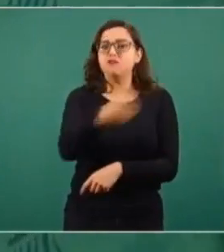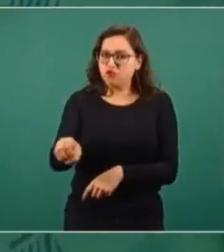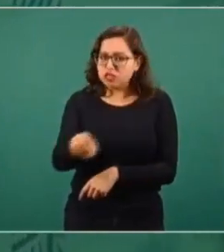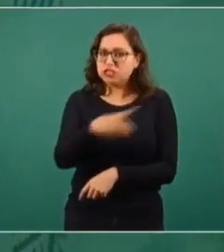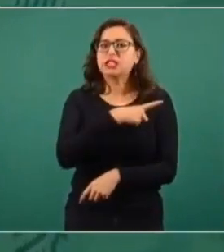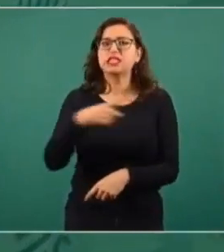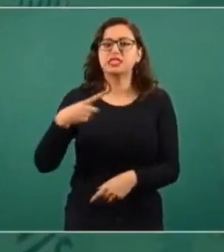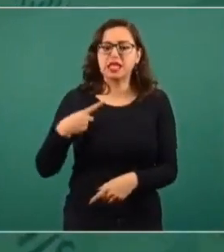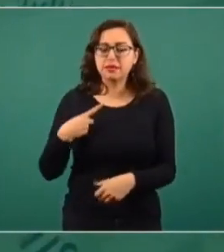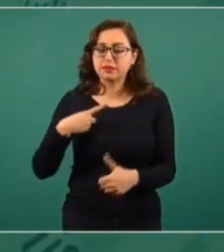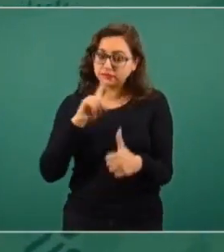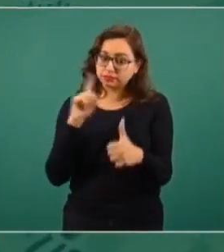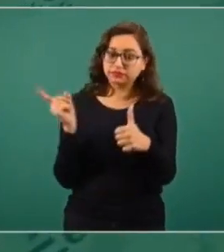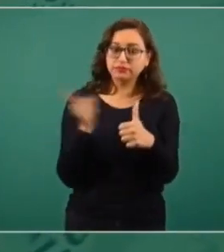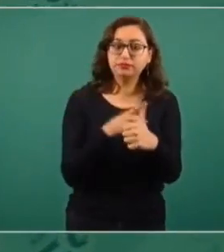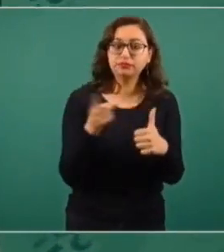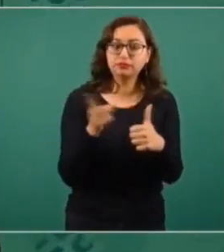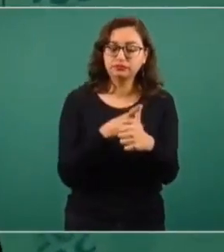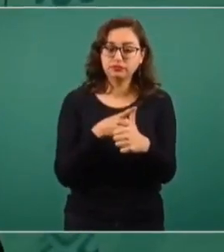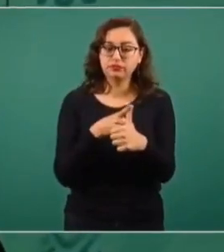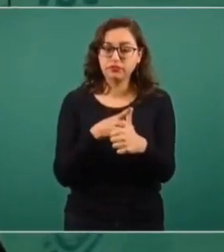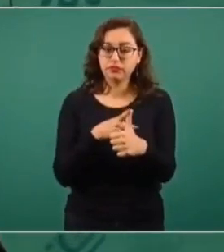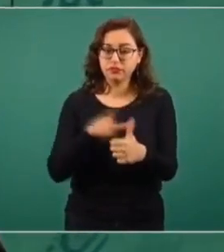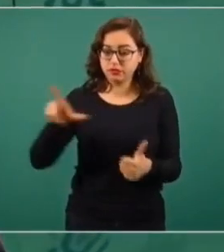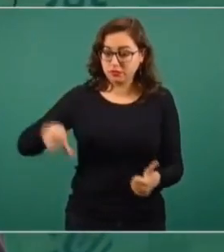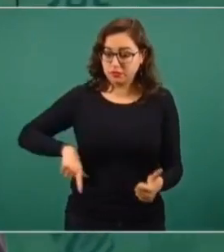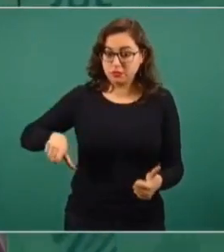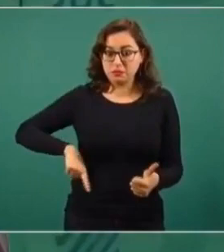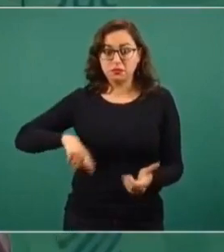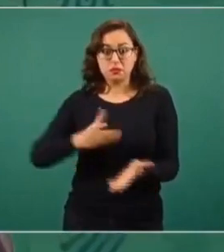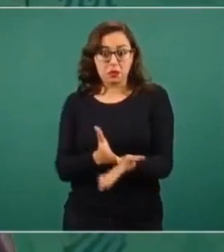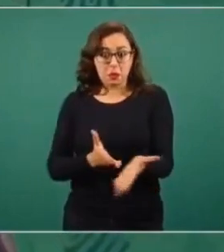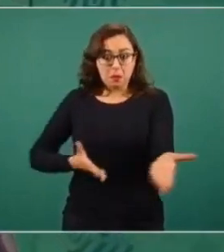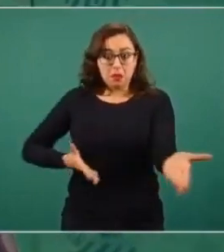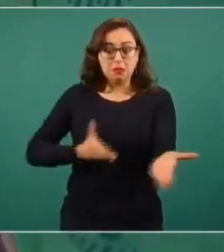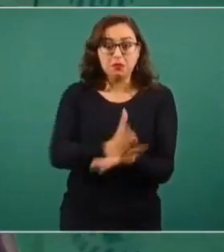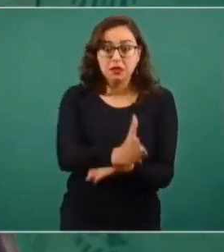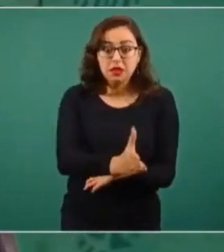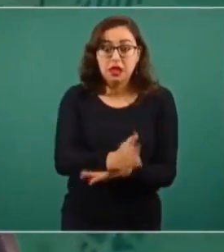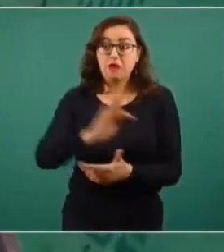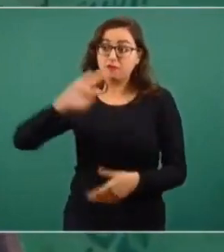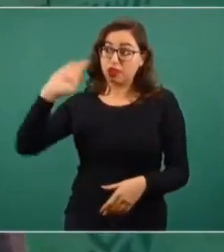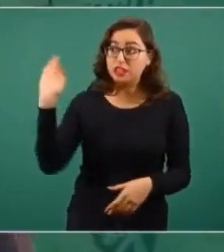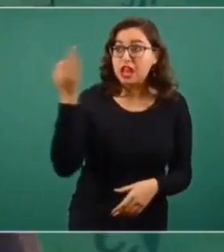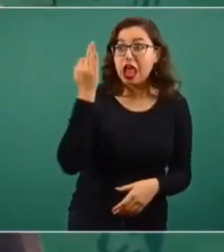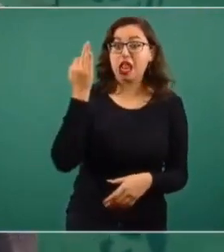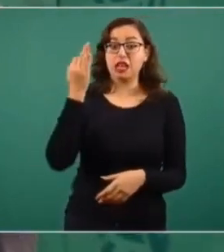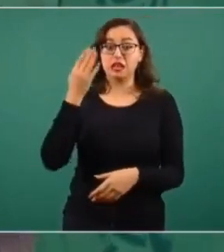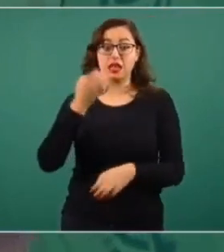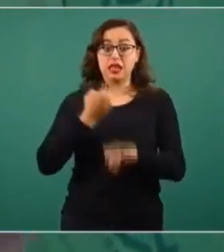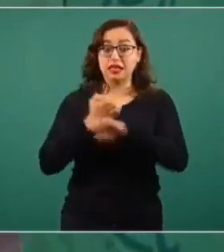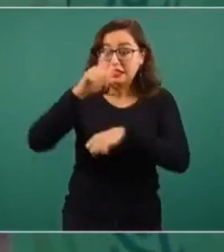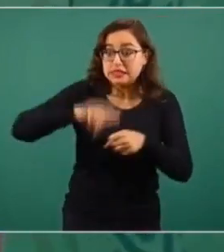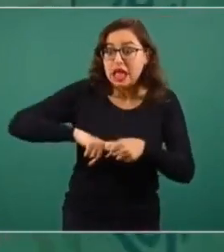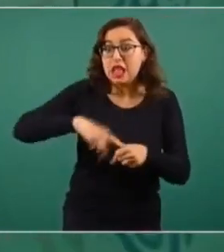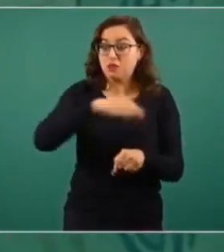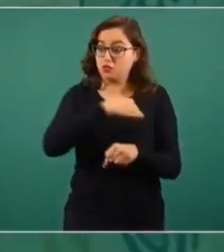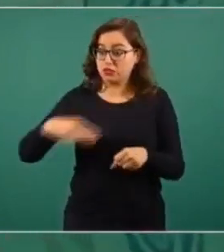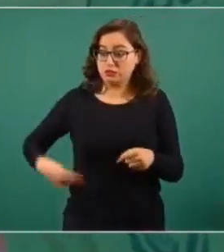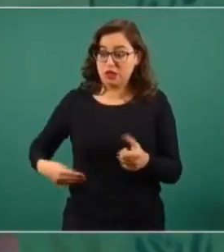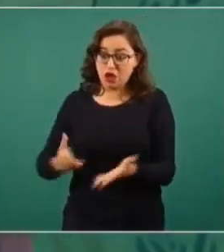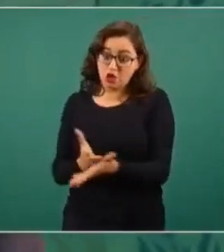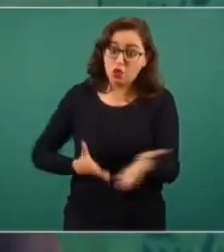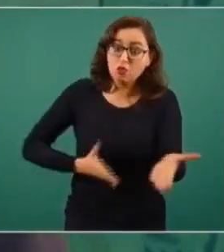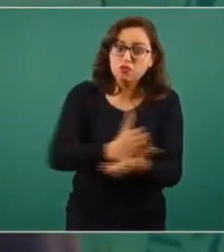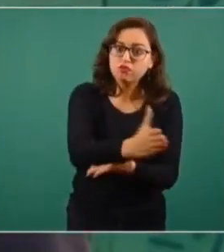primero, de que no haya intervención gubernamental, ni local, ni federal, en la solución que adopten las